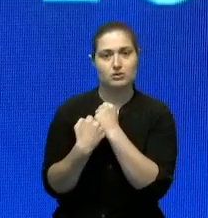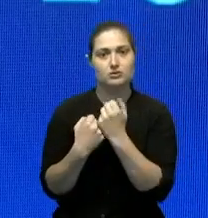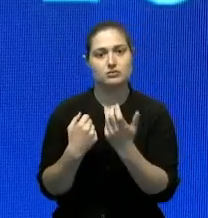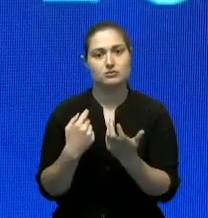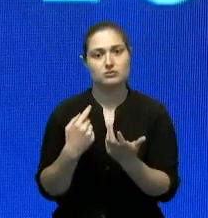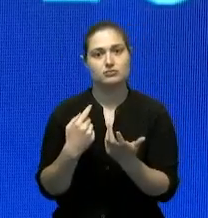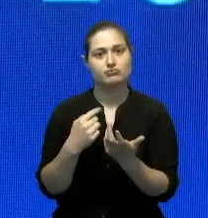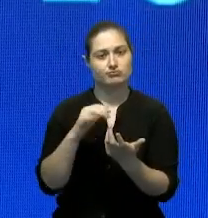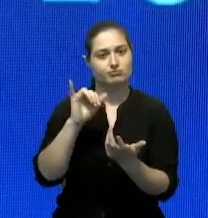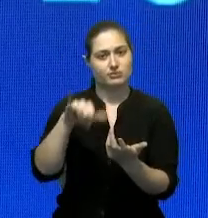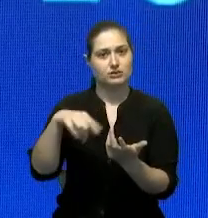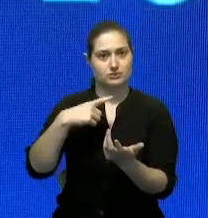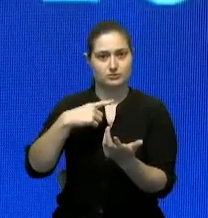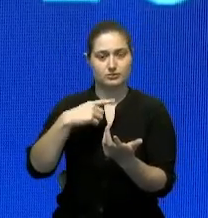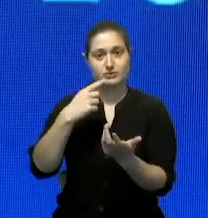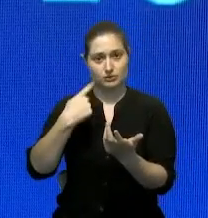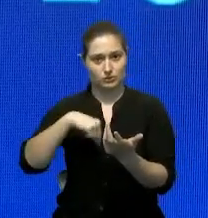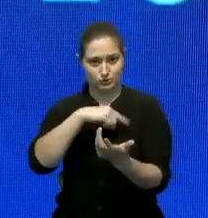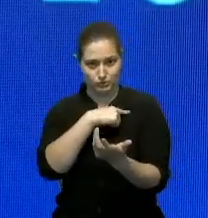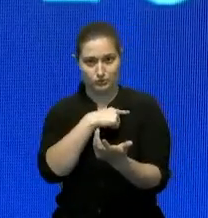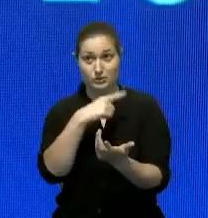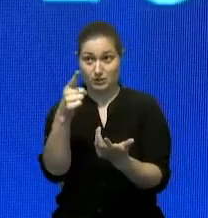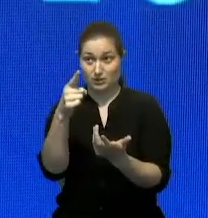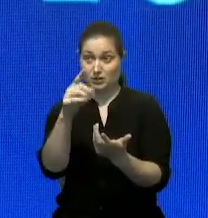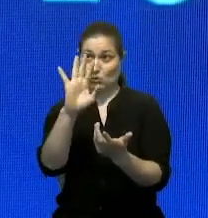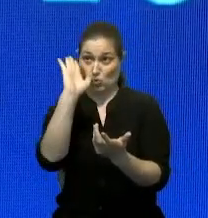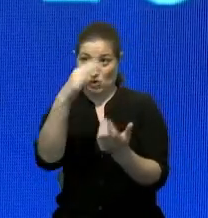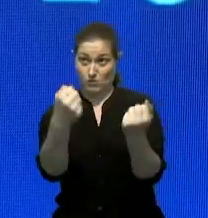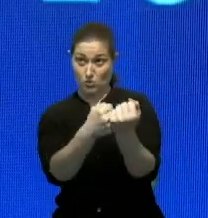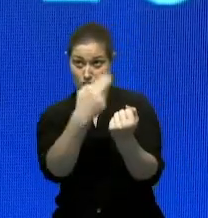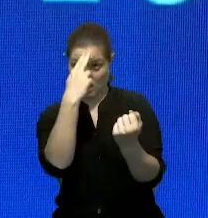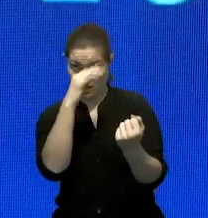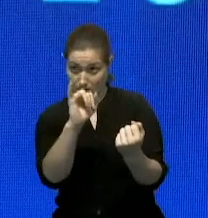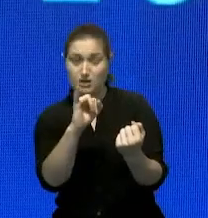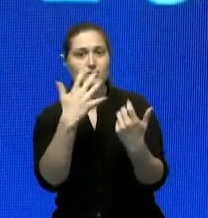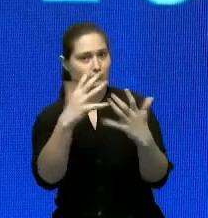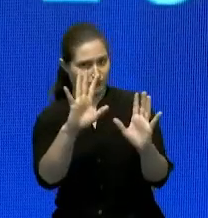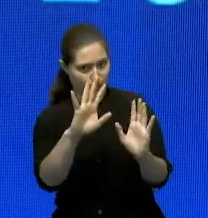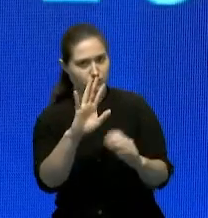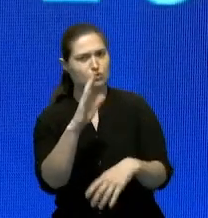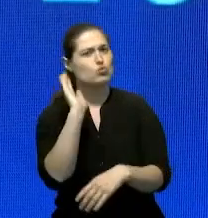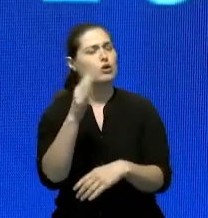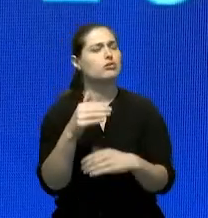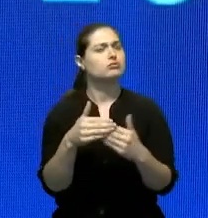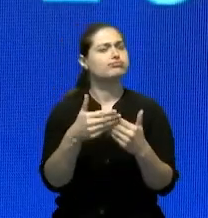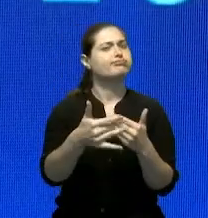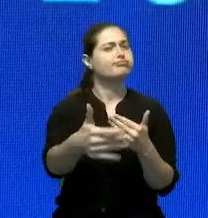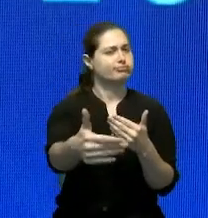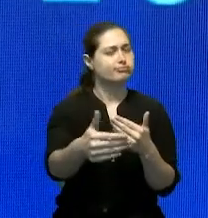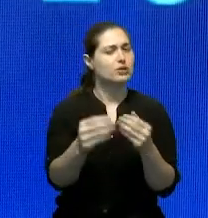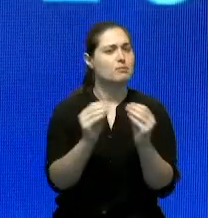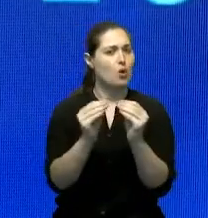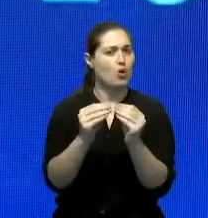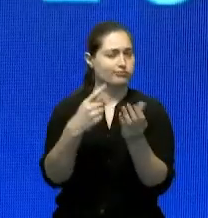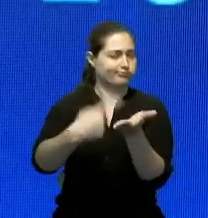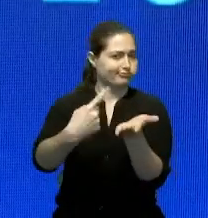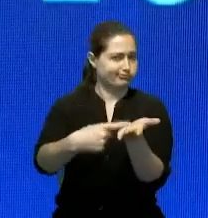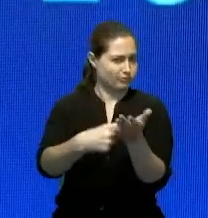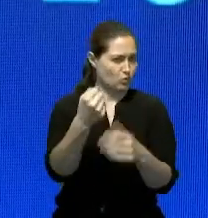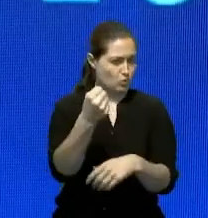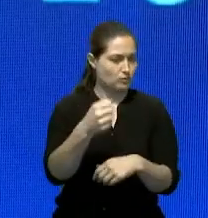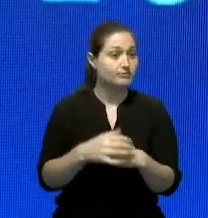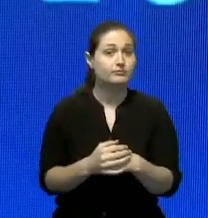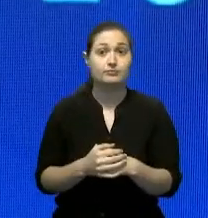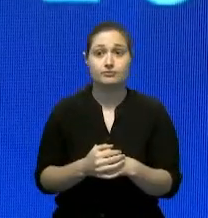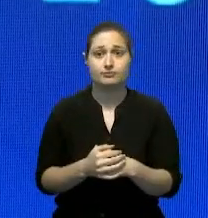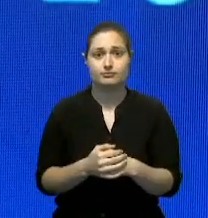esa misión ya llegó a Haití y hablaremos más adelante sobre la forma en que va. Incluso ahora acabo de venir